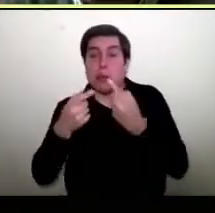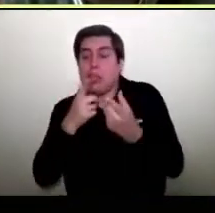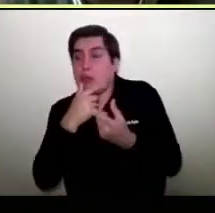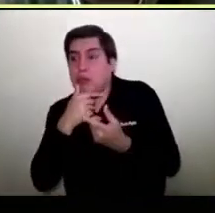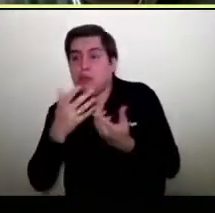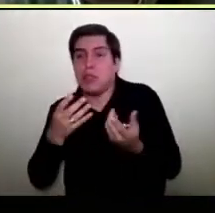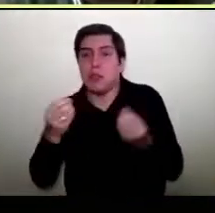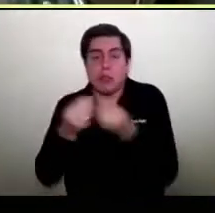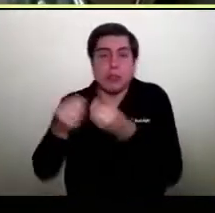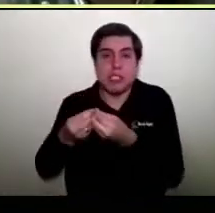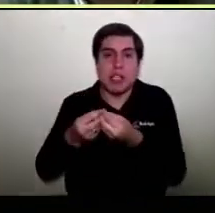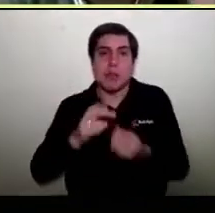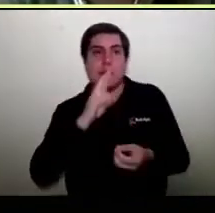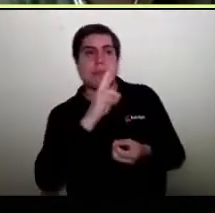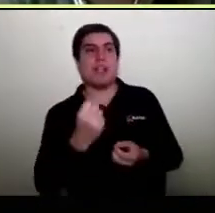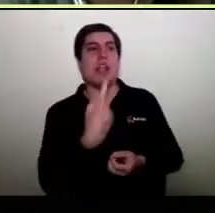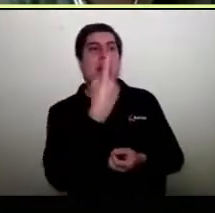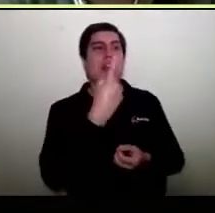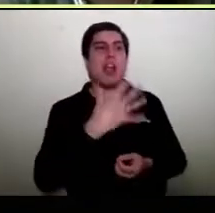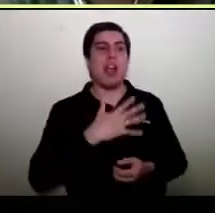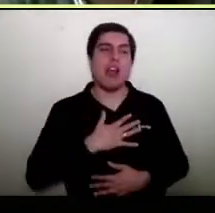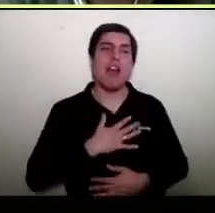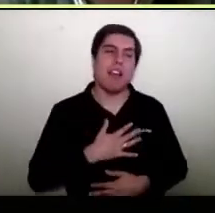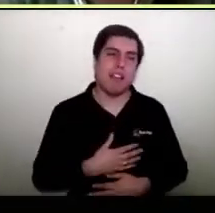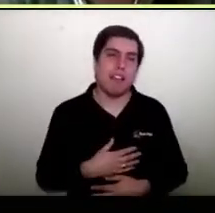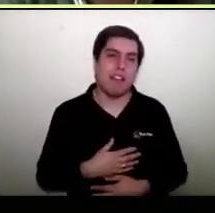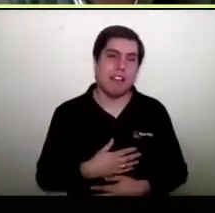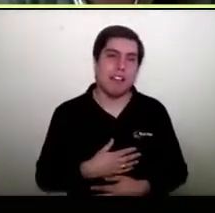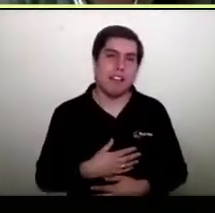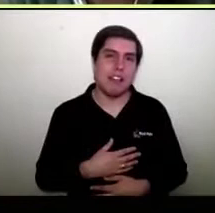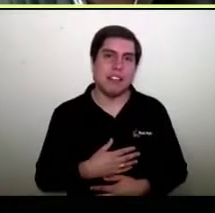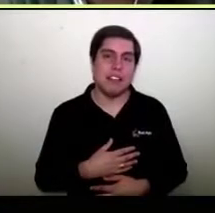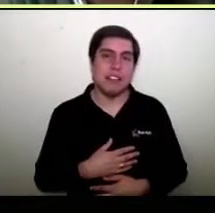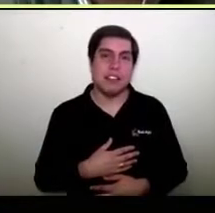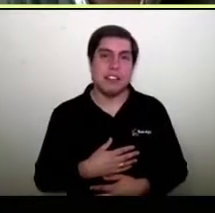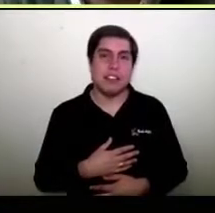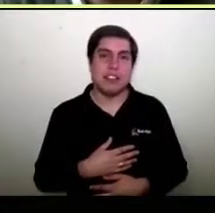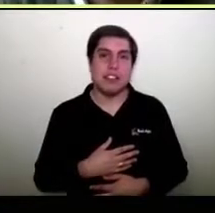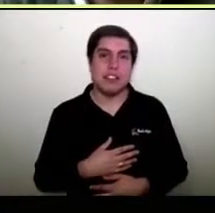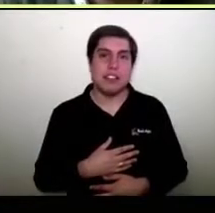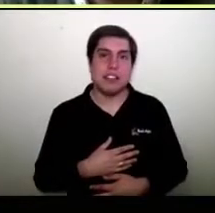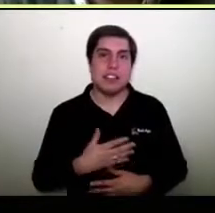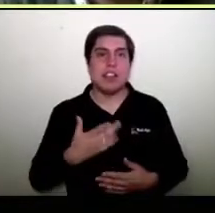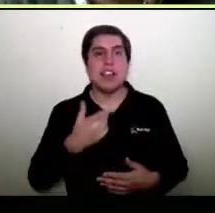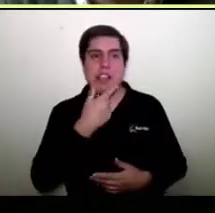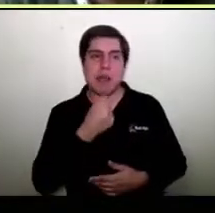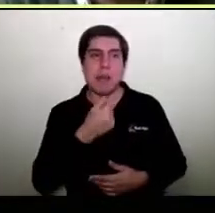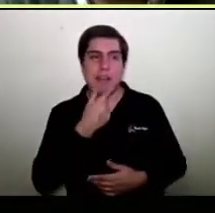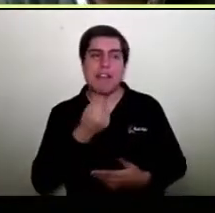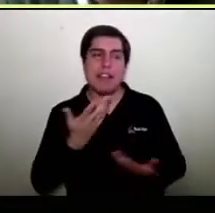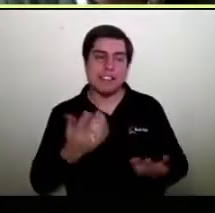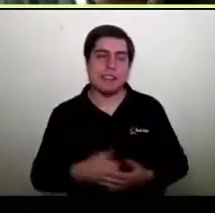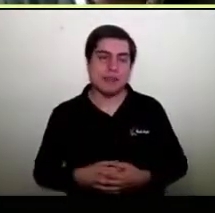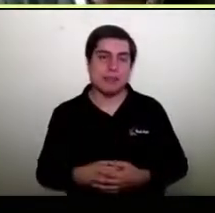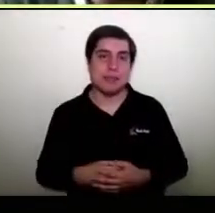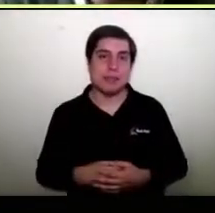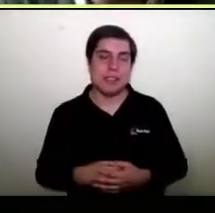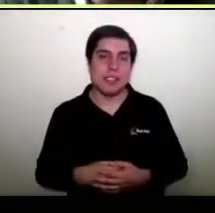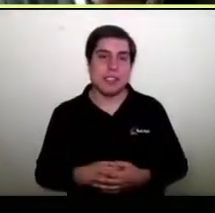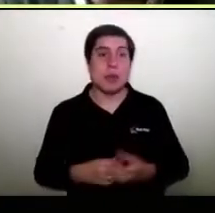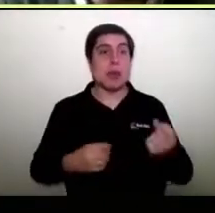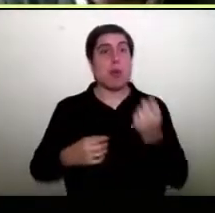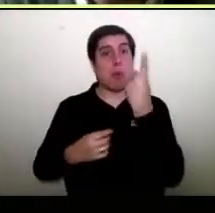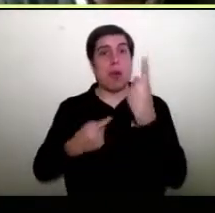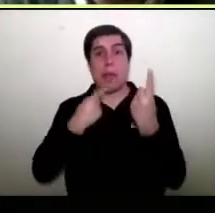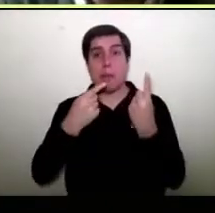pero tiene una sola respuesta, pues, hay saber cuál es la parte más cierta de eso. Pero cuando uno tiene